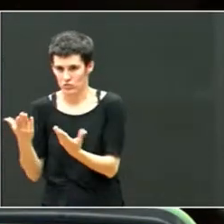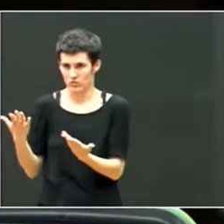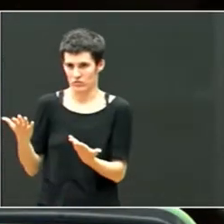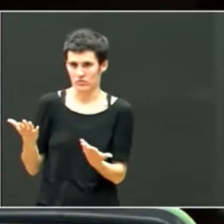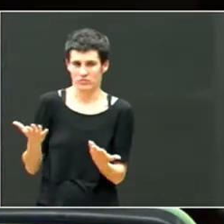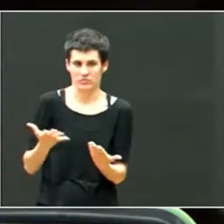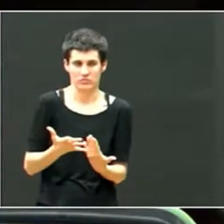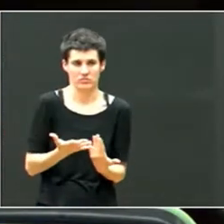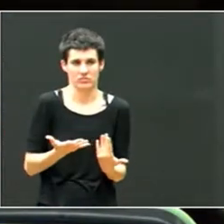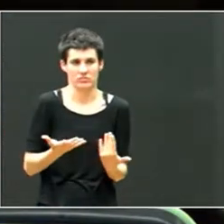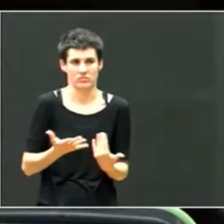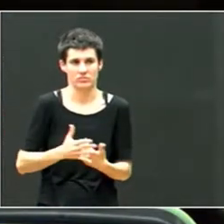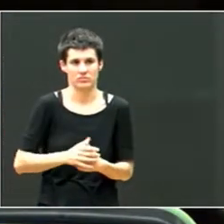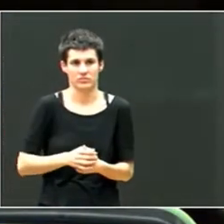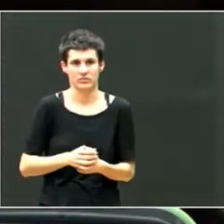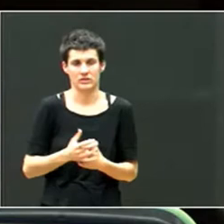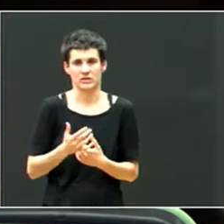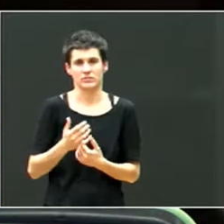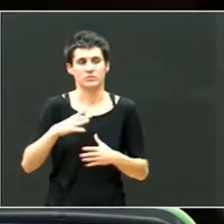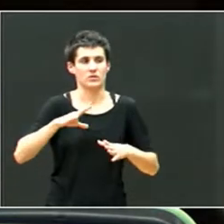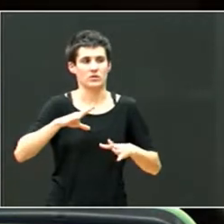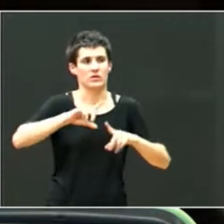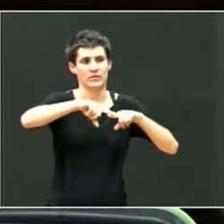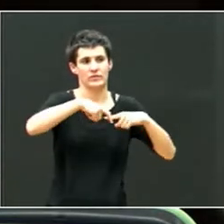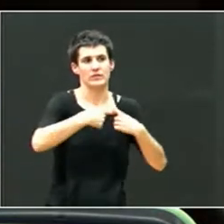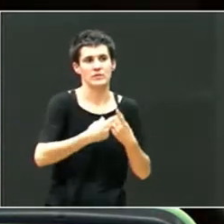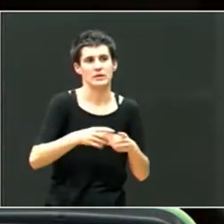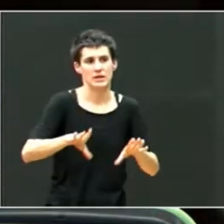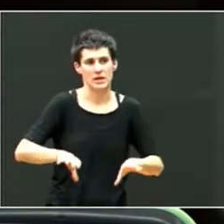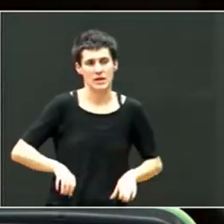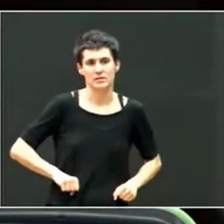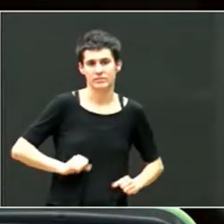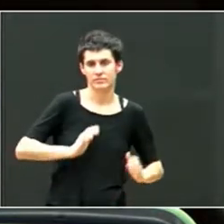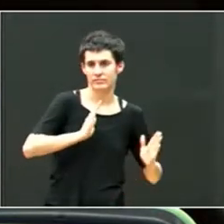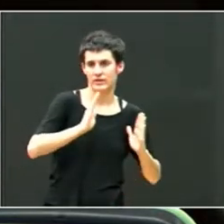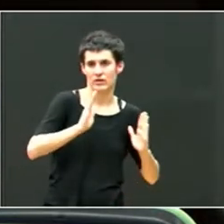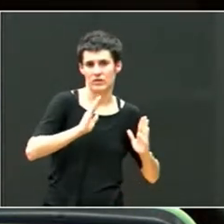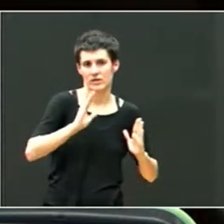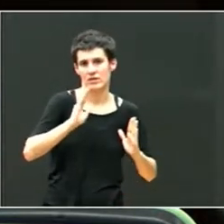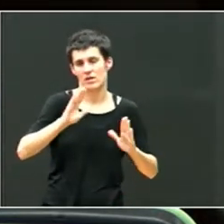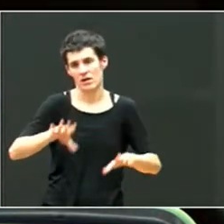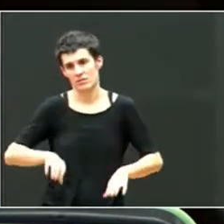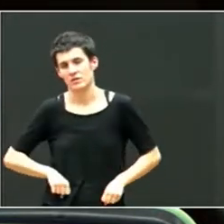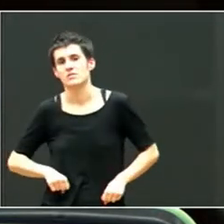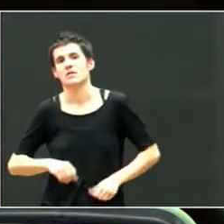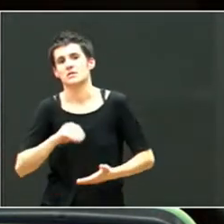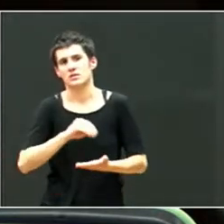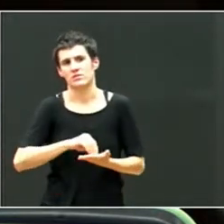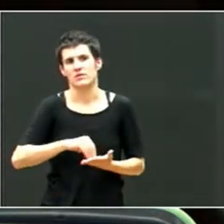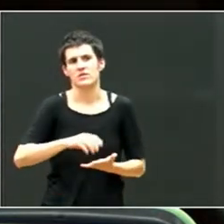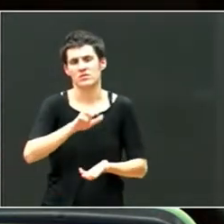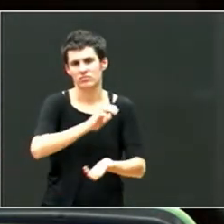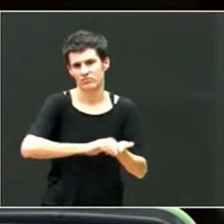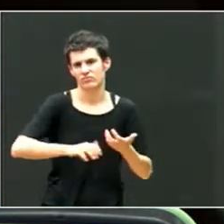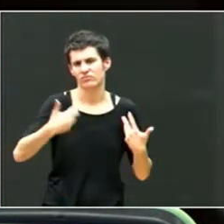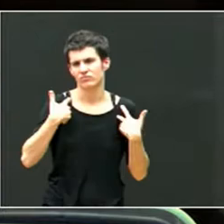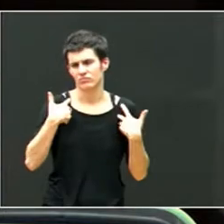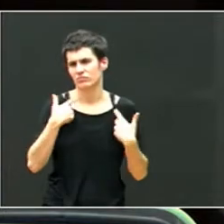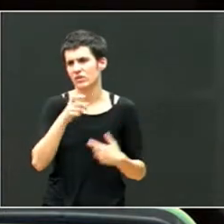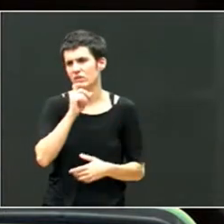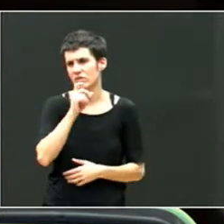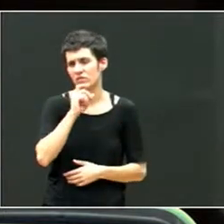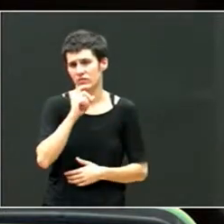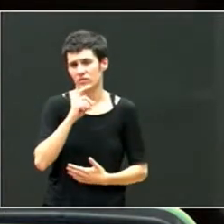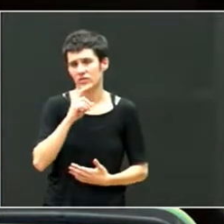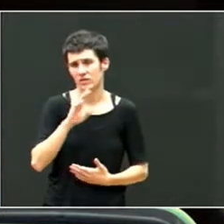familias adoptivas y las familias de acogida es un auténtico calvario. Y, por no decir lo que supone para un niño tener su